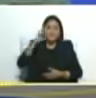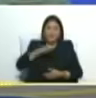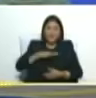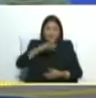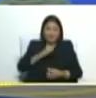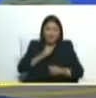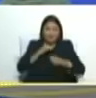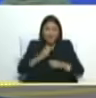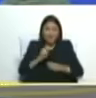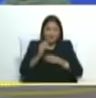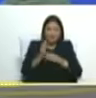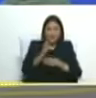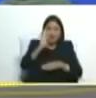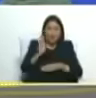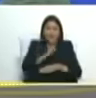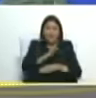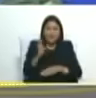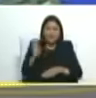bendice nos protege